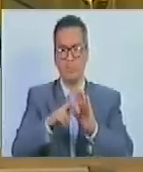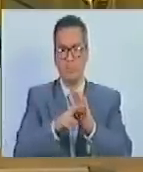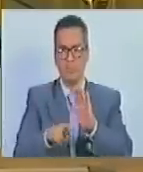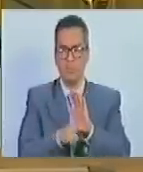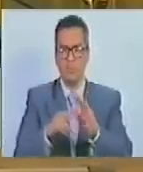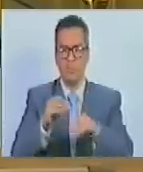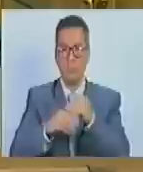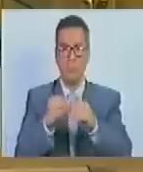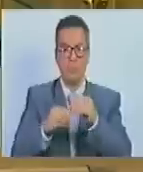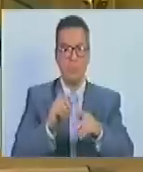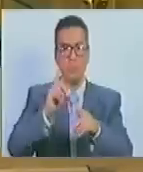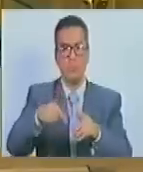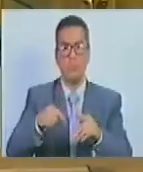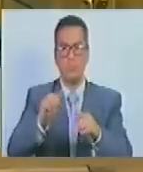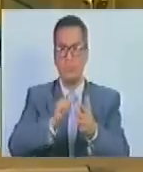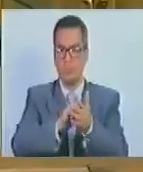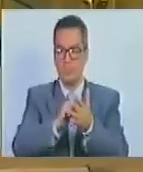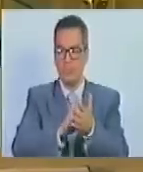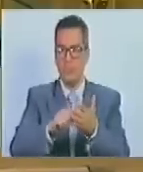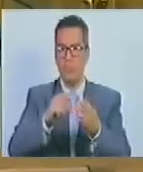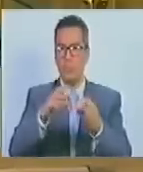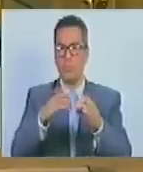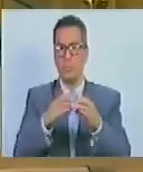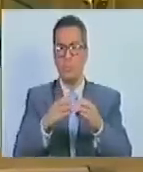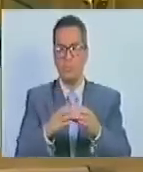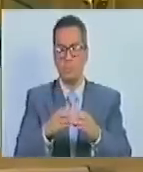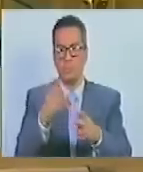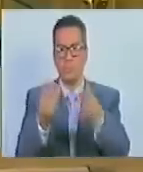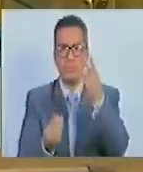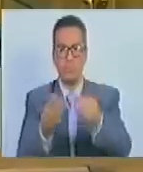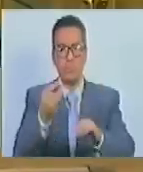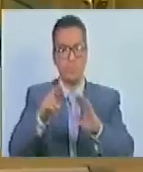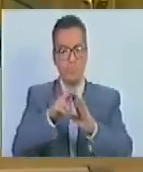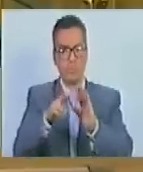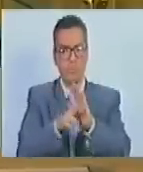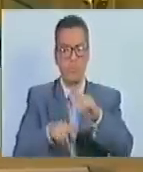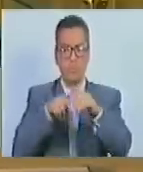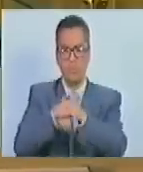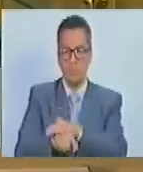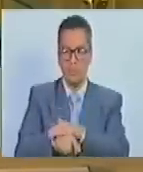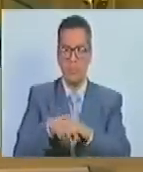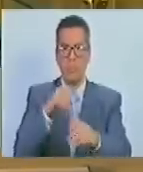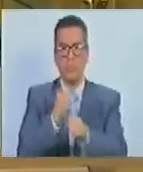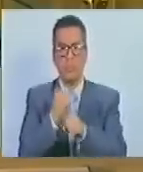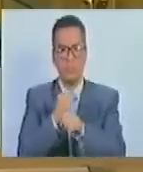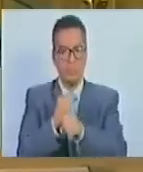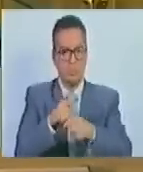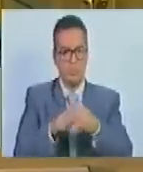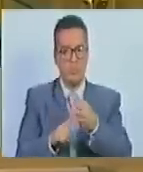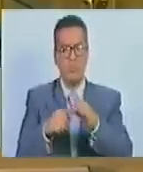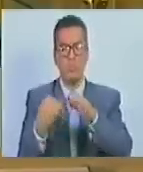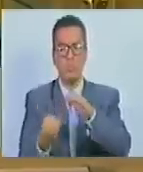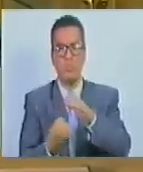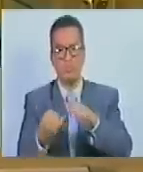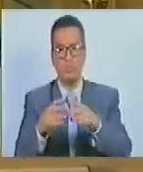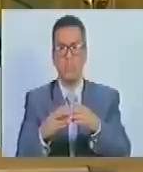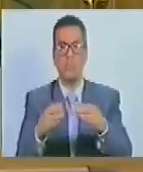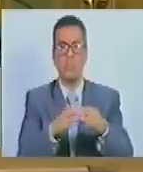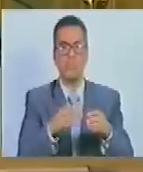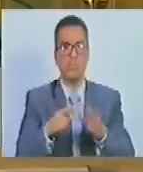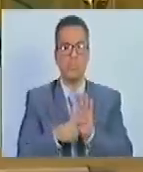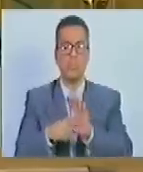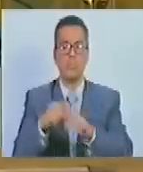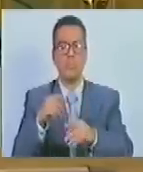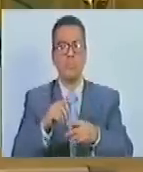resoluciones así como los estatutos del consejo comunal el reglamento interno de funcionamiento de las instancias del consejo comunal